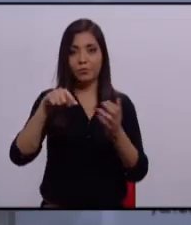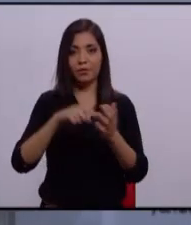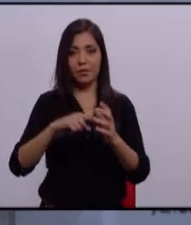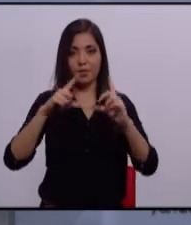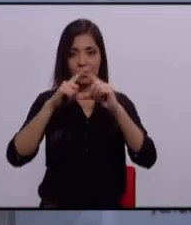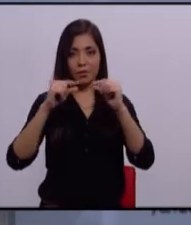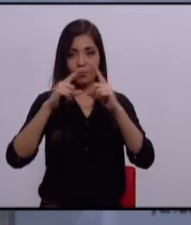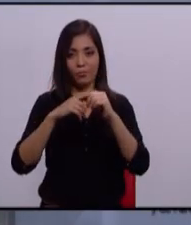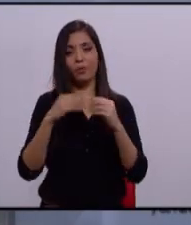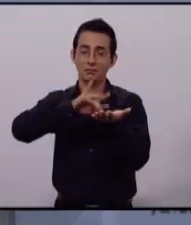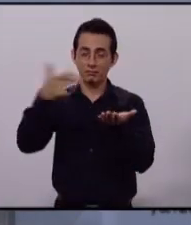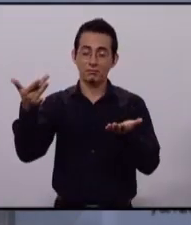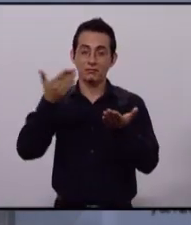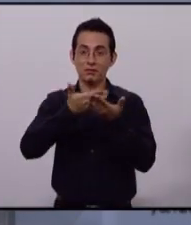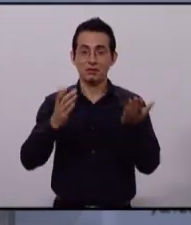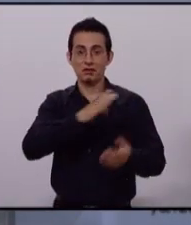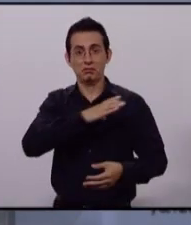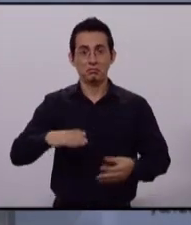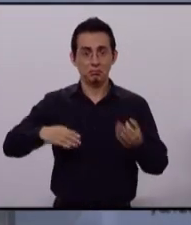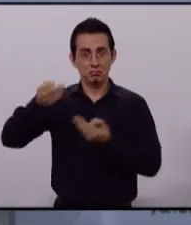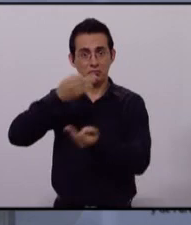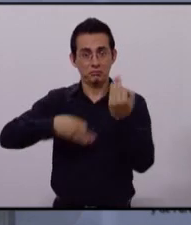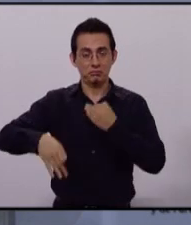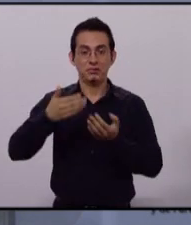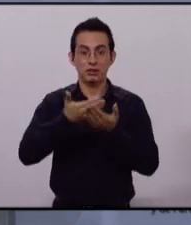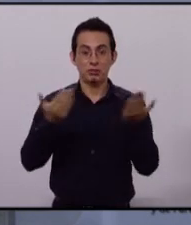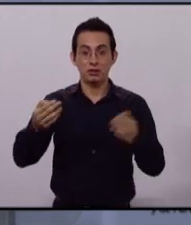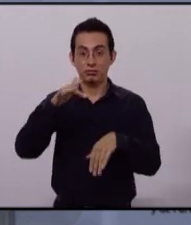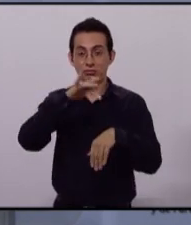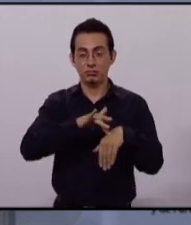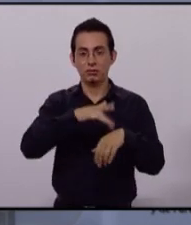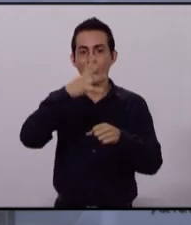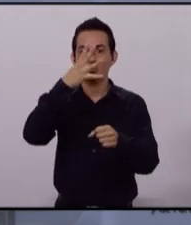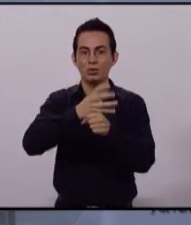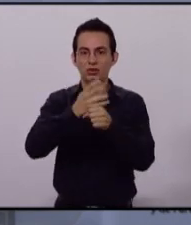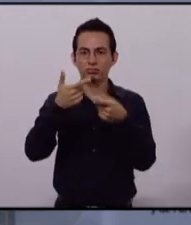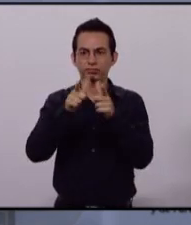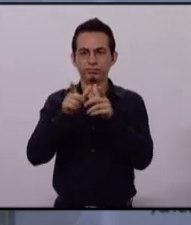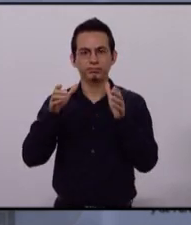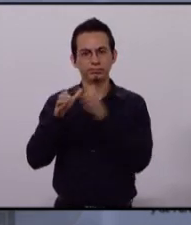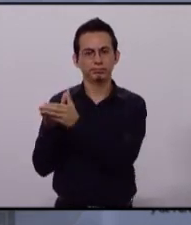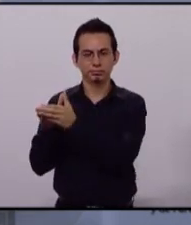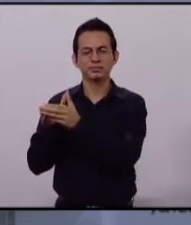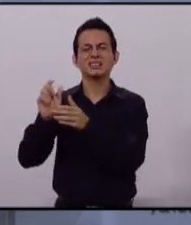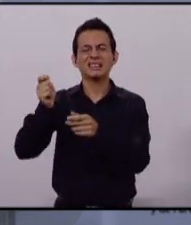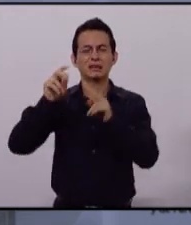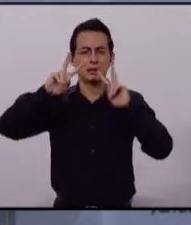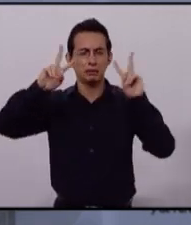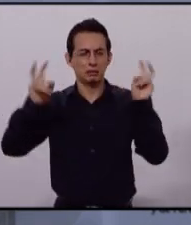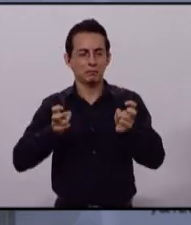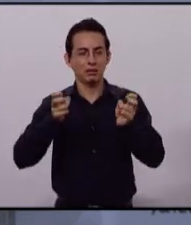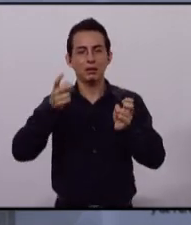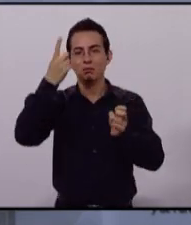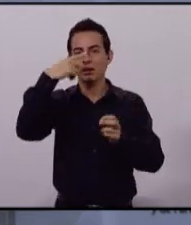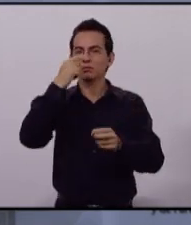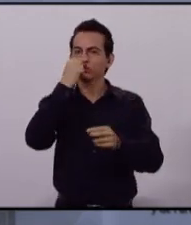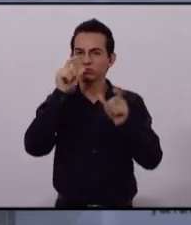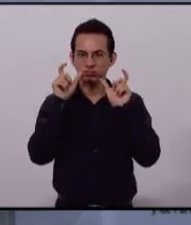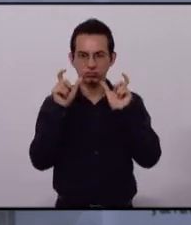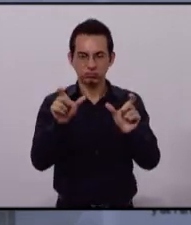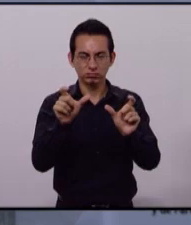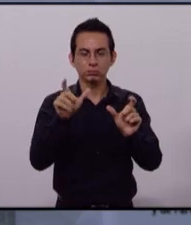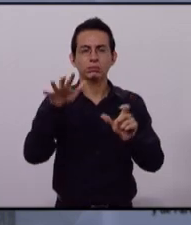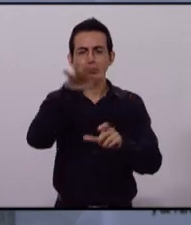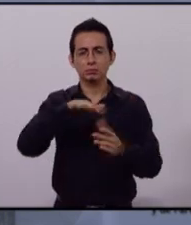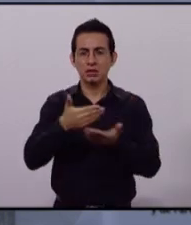Muchas gracias, candidatos. Entramos ahora a la cuarta ronda que tiene que ver con el tema de seguridad pública.